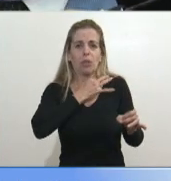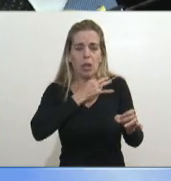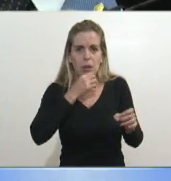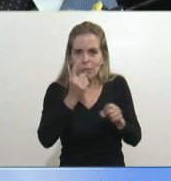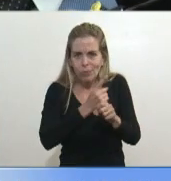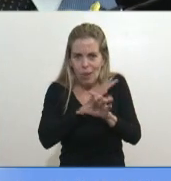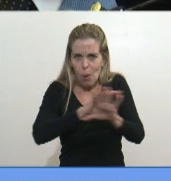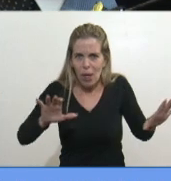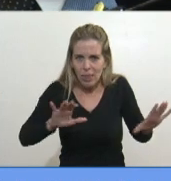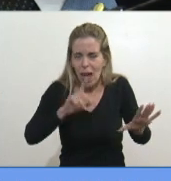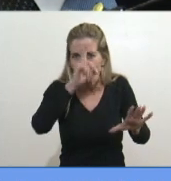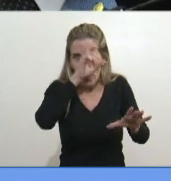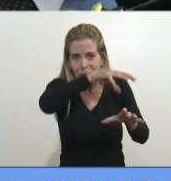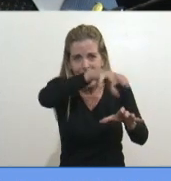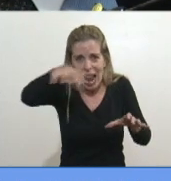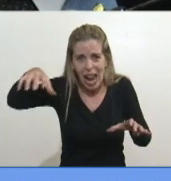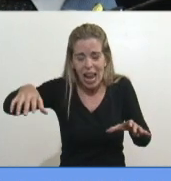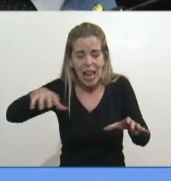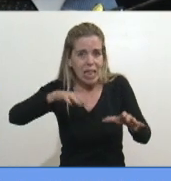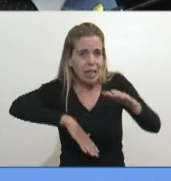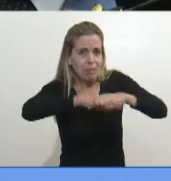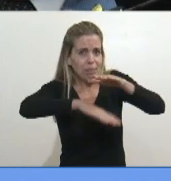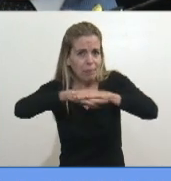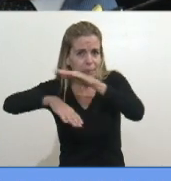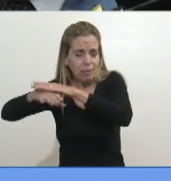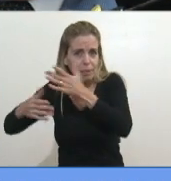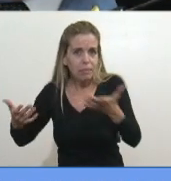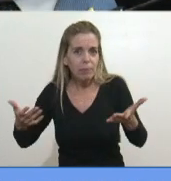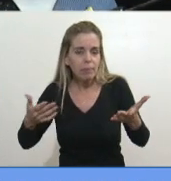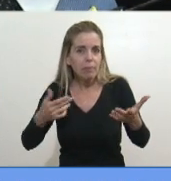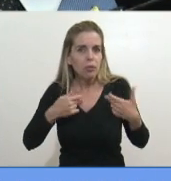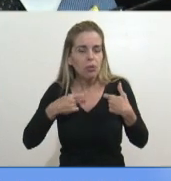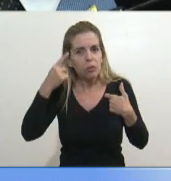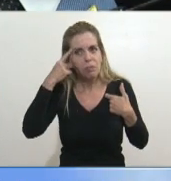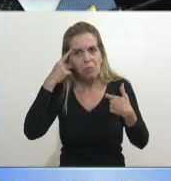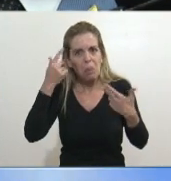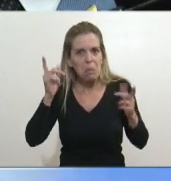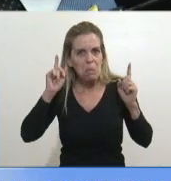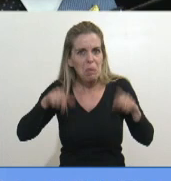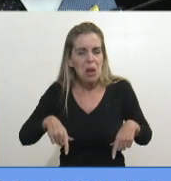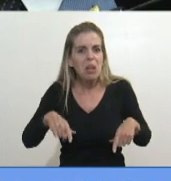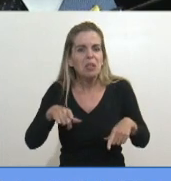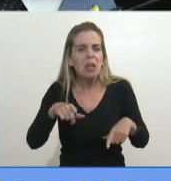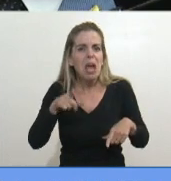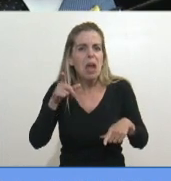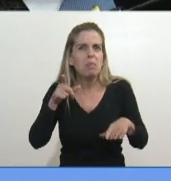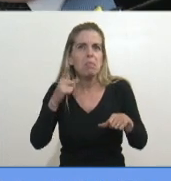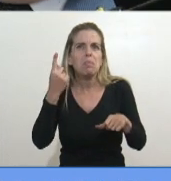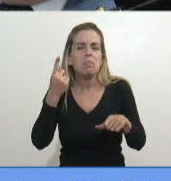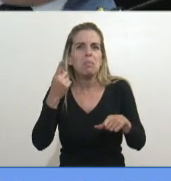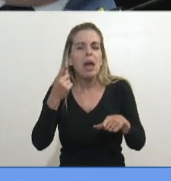Pero bueno, yo digo, no sé, dijo una frase,